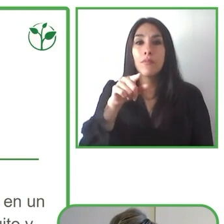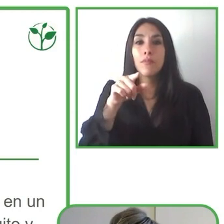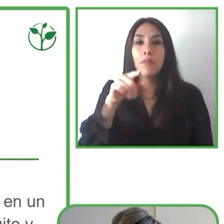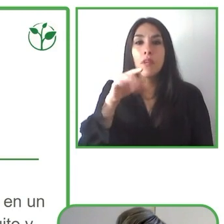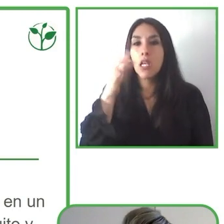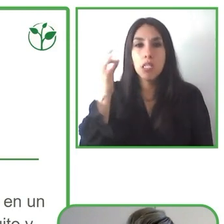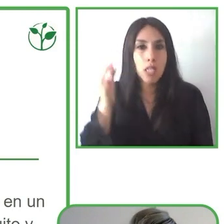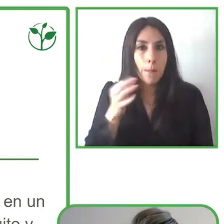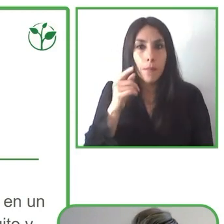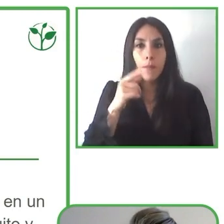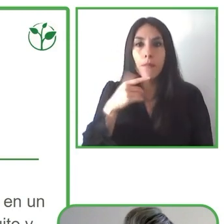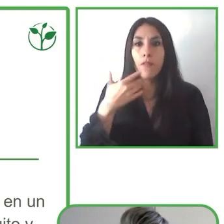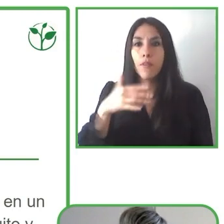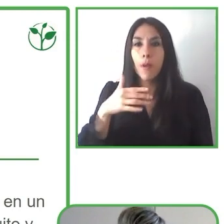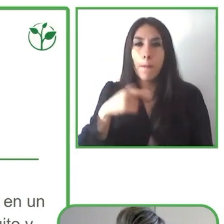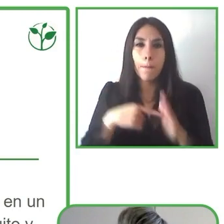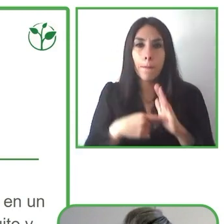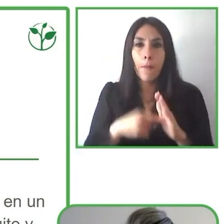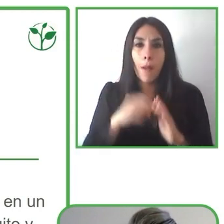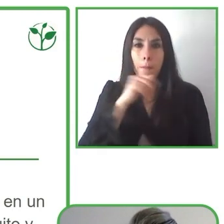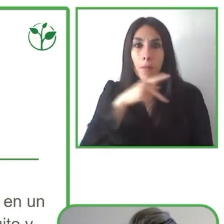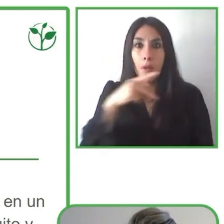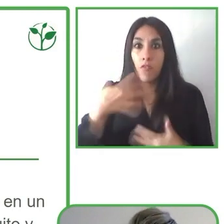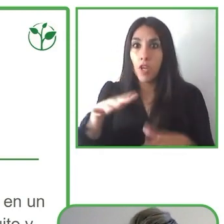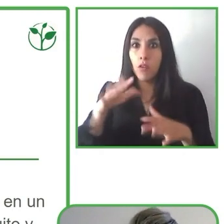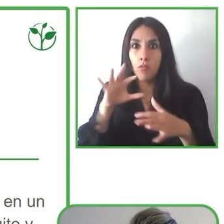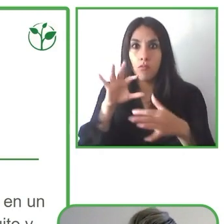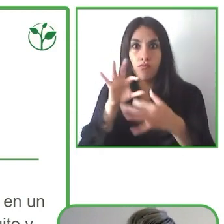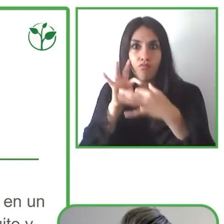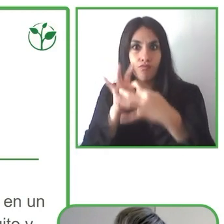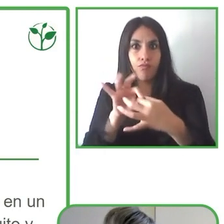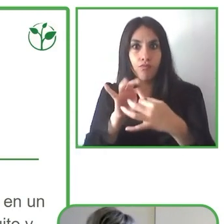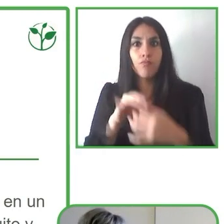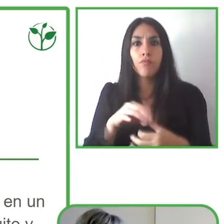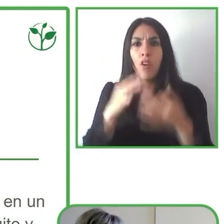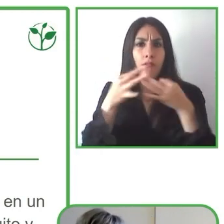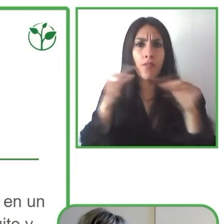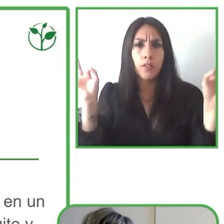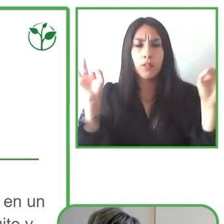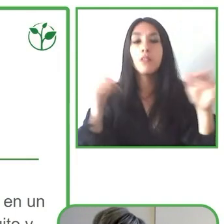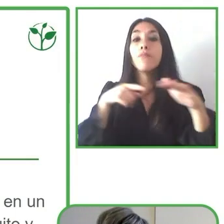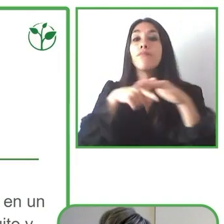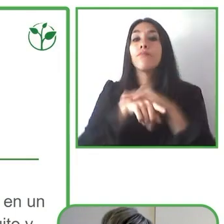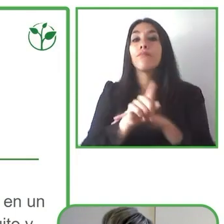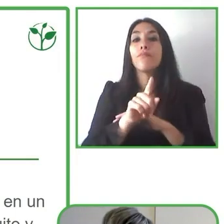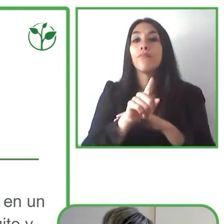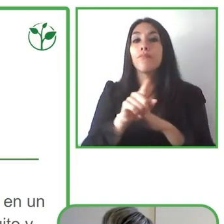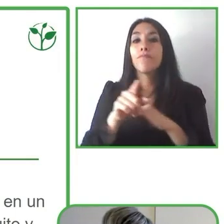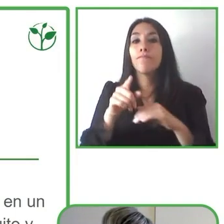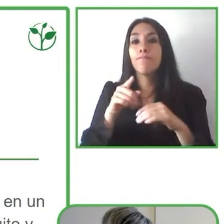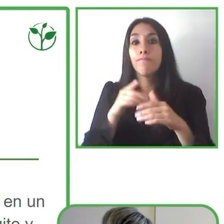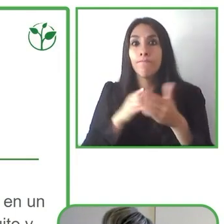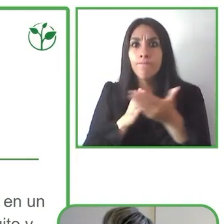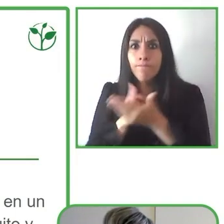gratuidad es una accesibilidad para la escuela de gente. Eso porque, según la ONU, más del 80